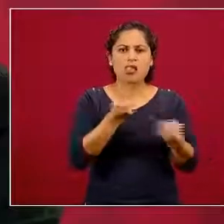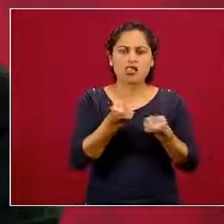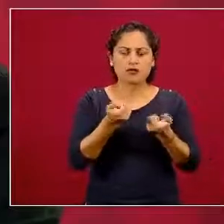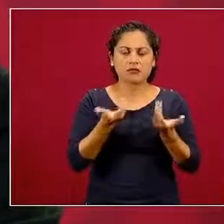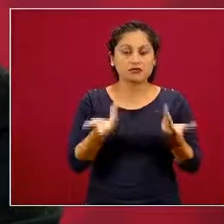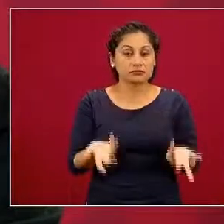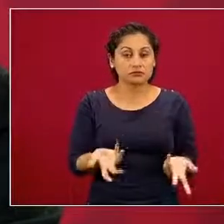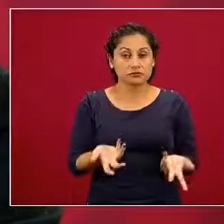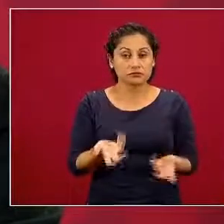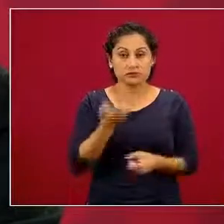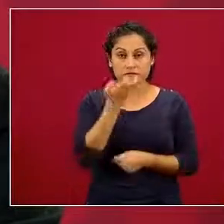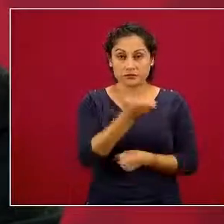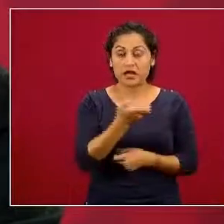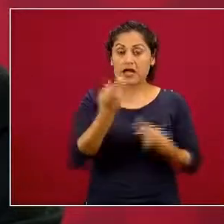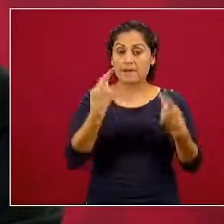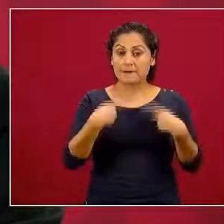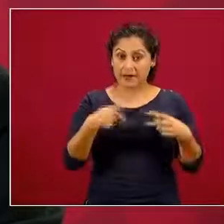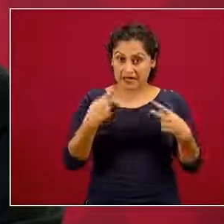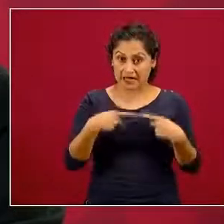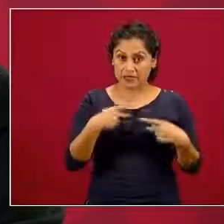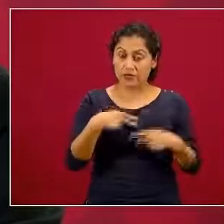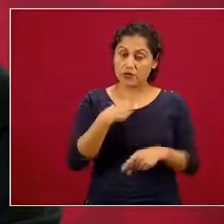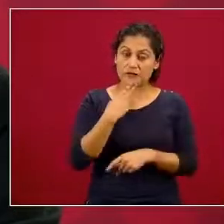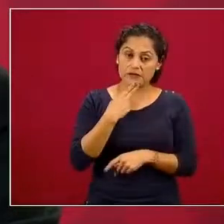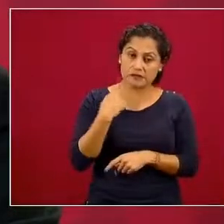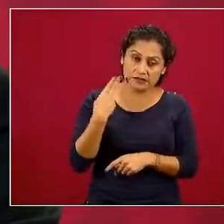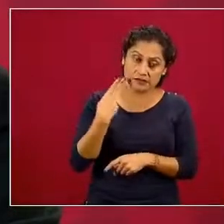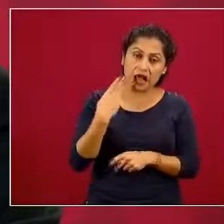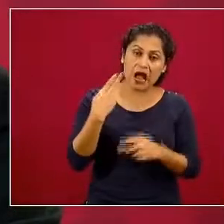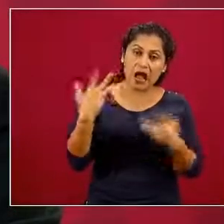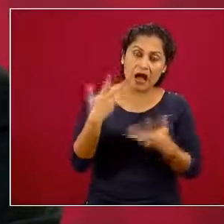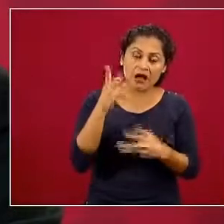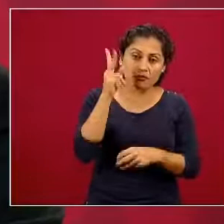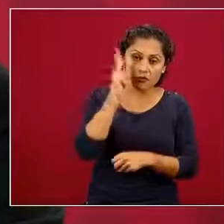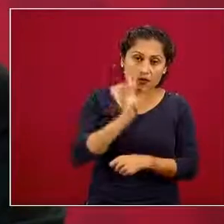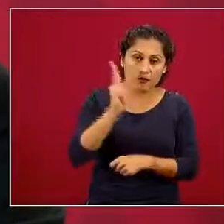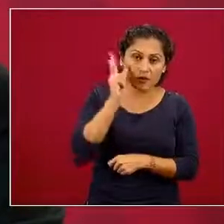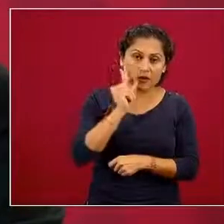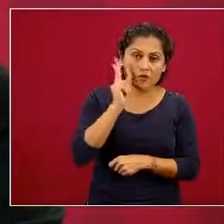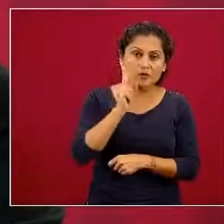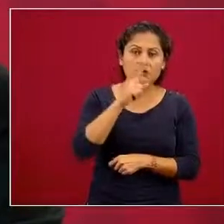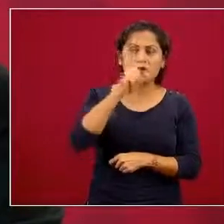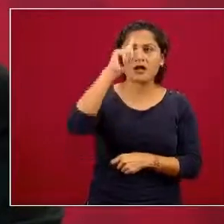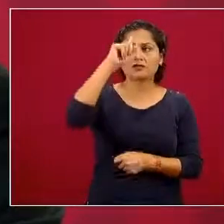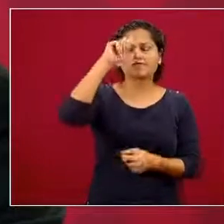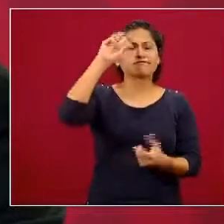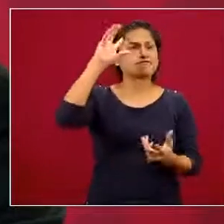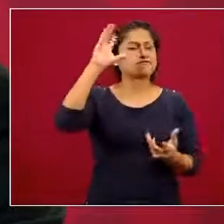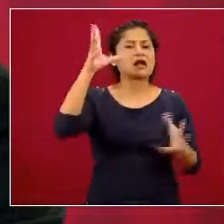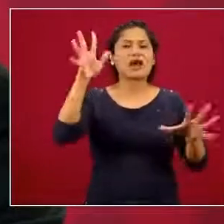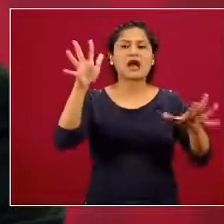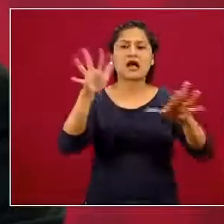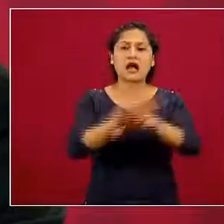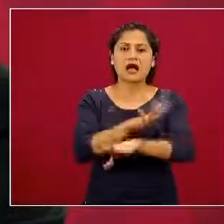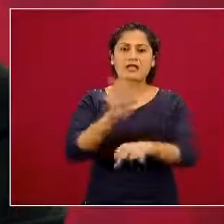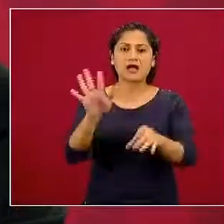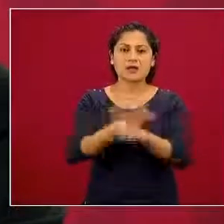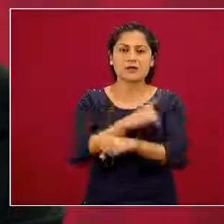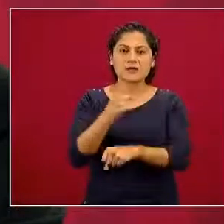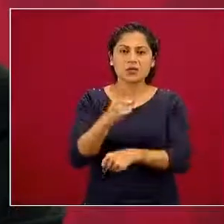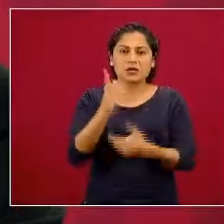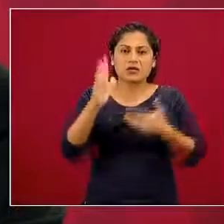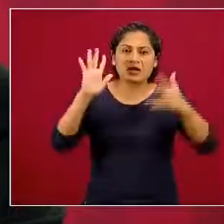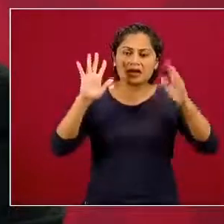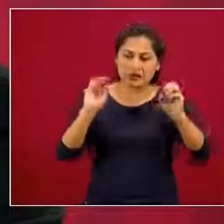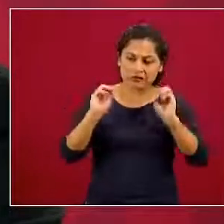las personas que intentan cometer suicidio con frecuencia, presentan creencias distorsionadas, como que le están haciendo un favor a sus